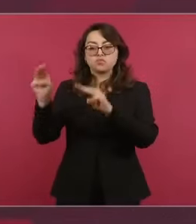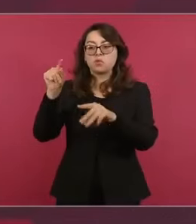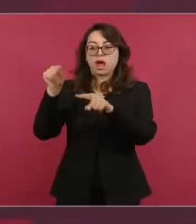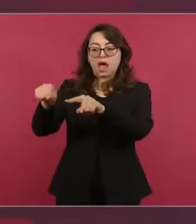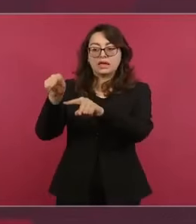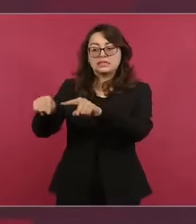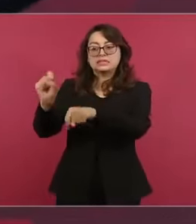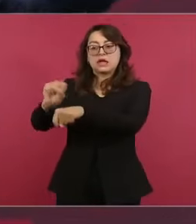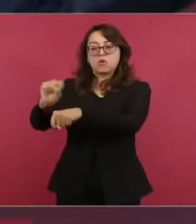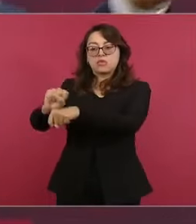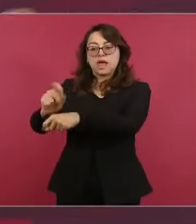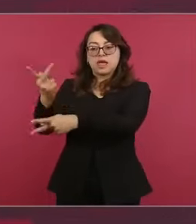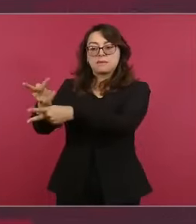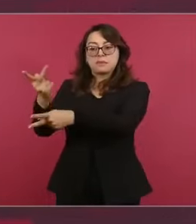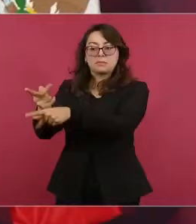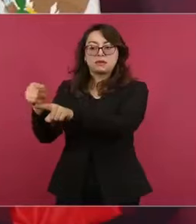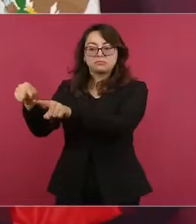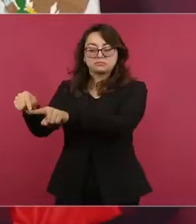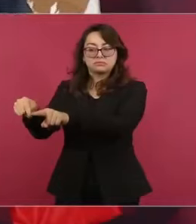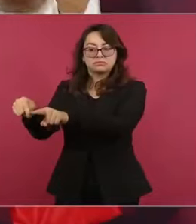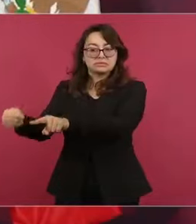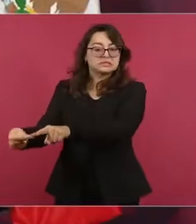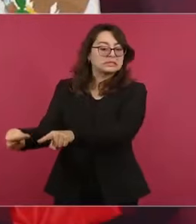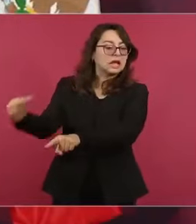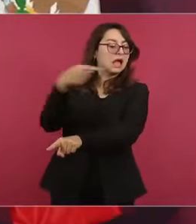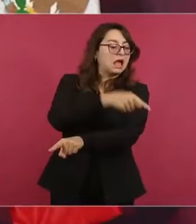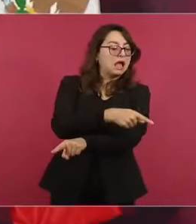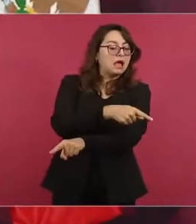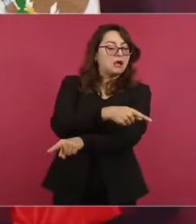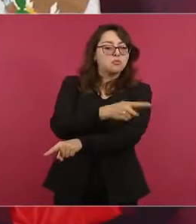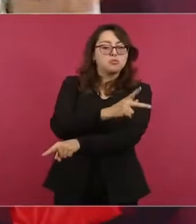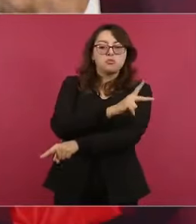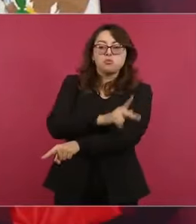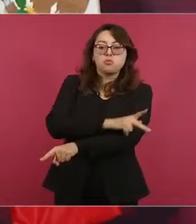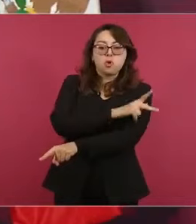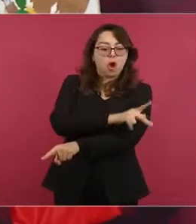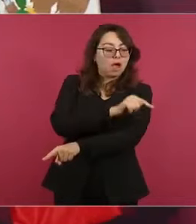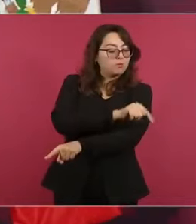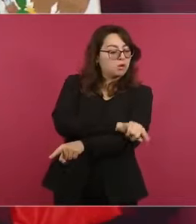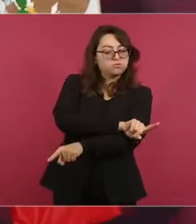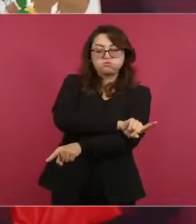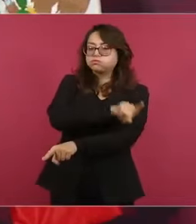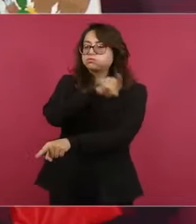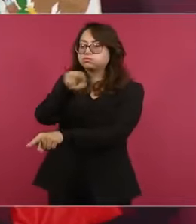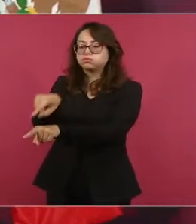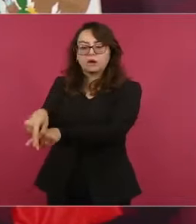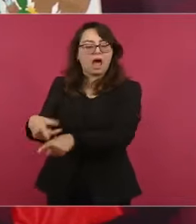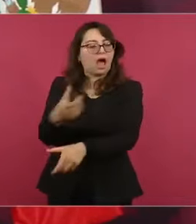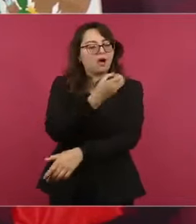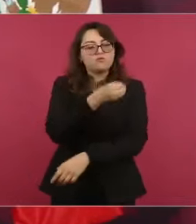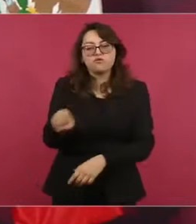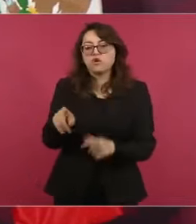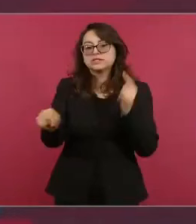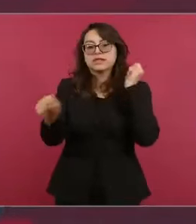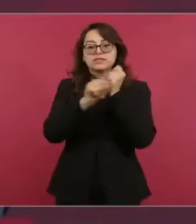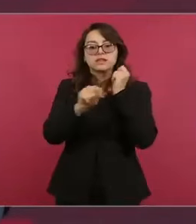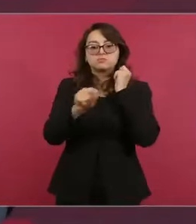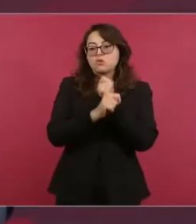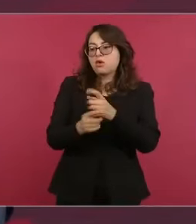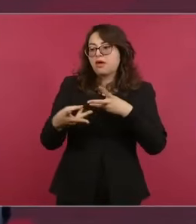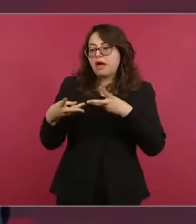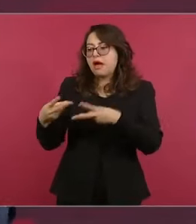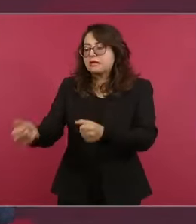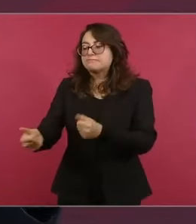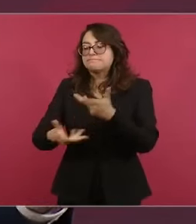está la preparatoria, porque no hay en las comunidades, que tiene que ir allá a Islán. ¿Cuánto necesita